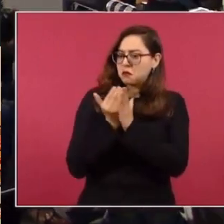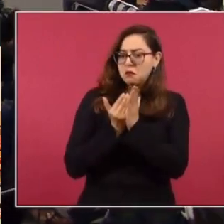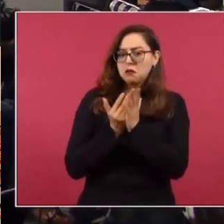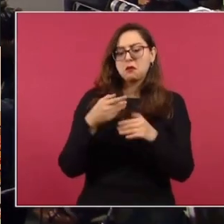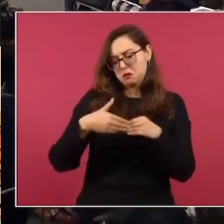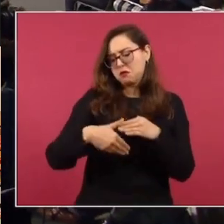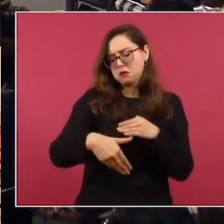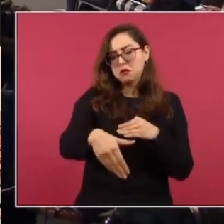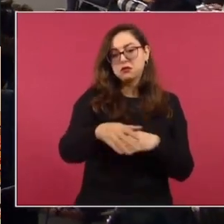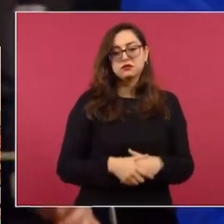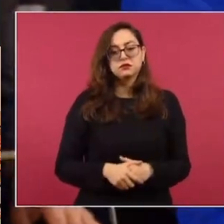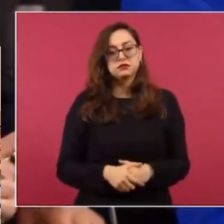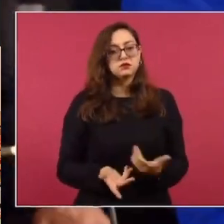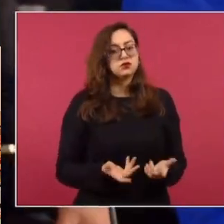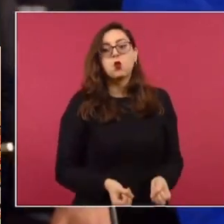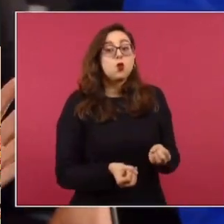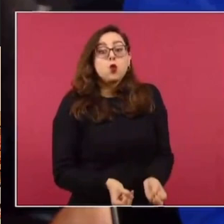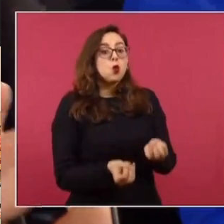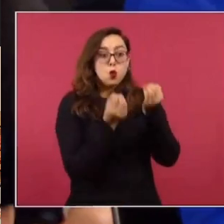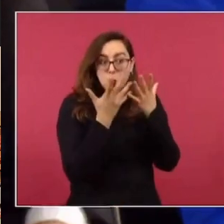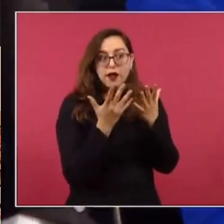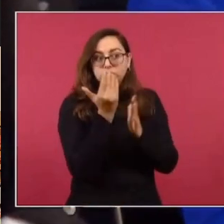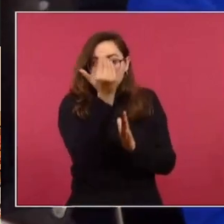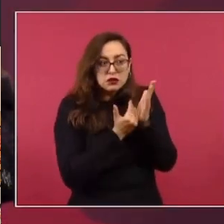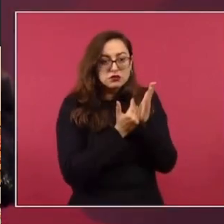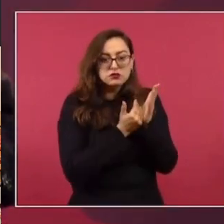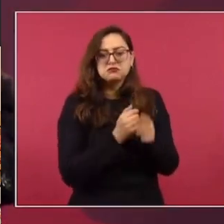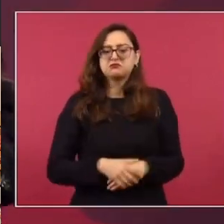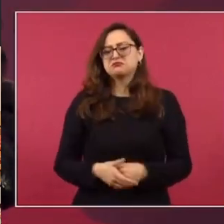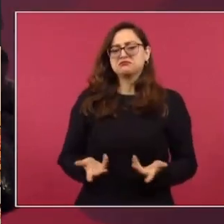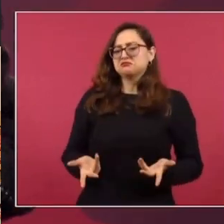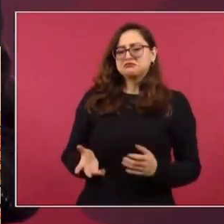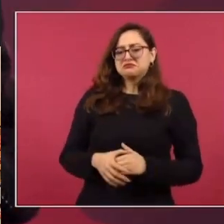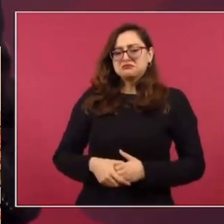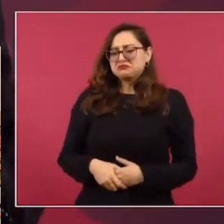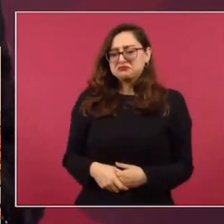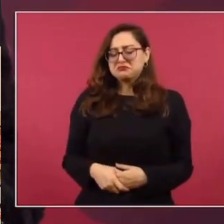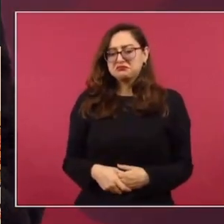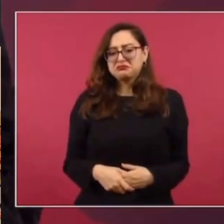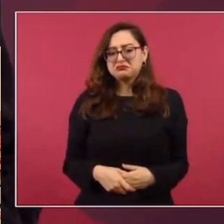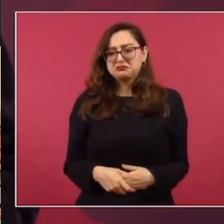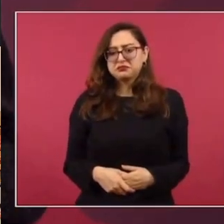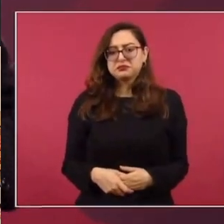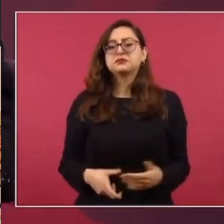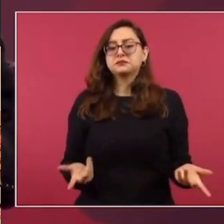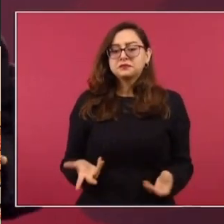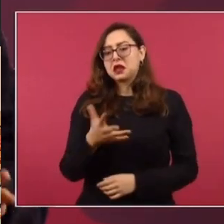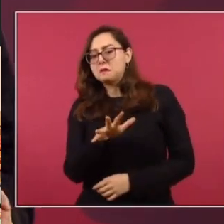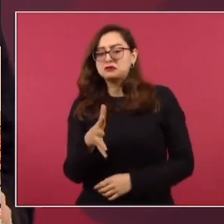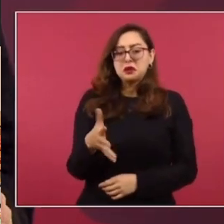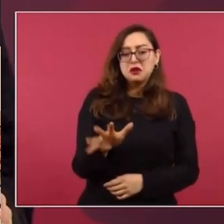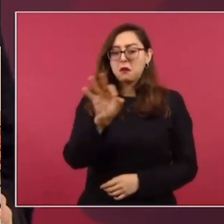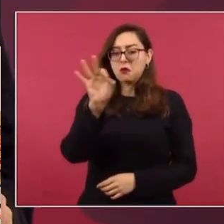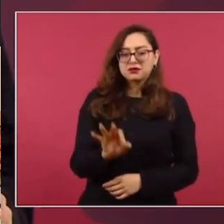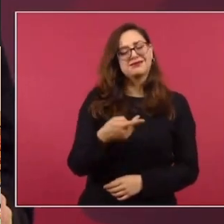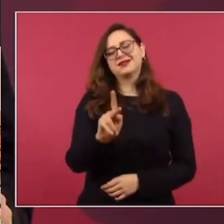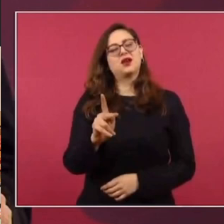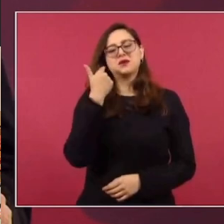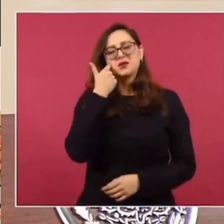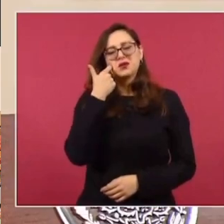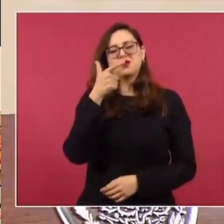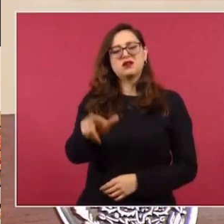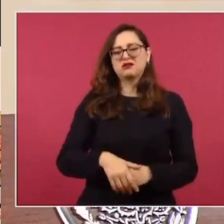en los próximos datos. No hay un número exacto que usted tiene para el fin del año. No, sí, hay una referencia, pero no lo